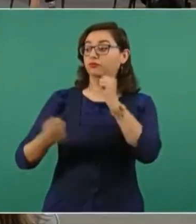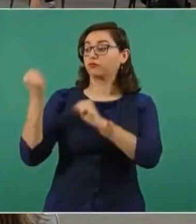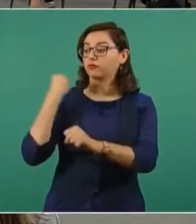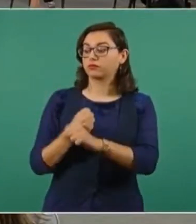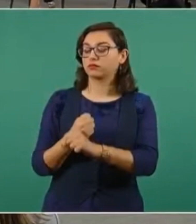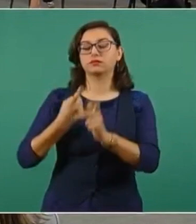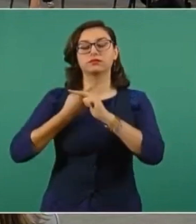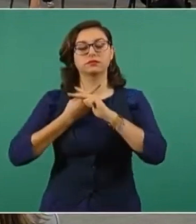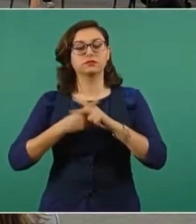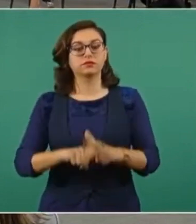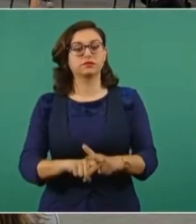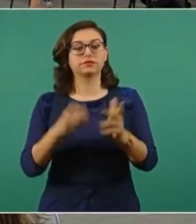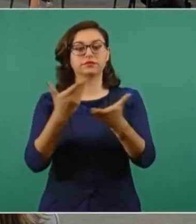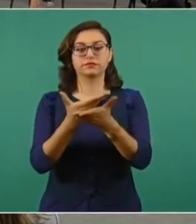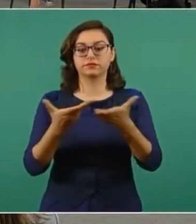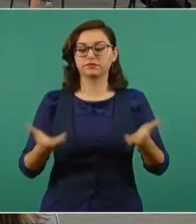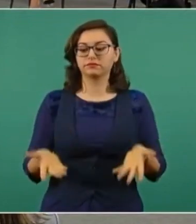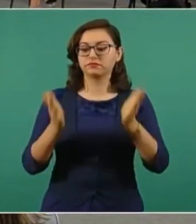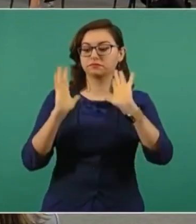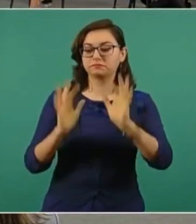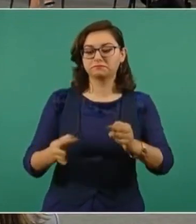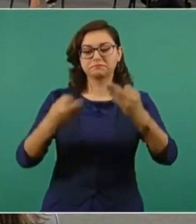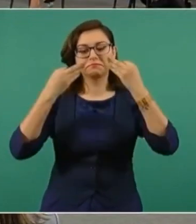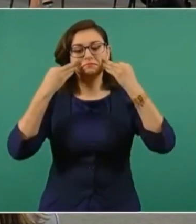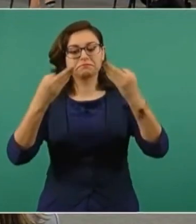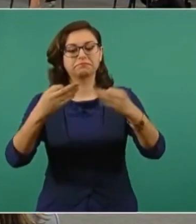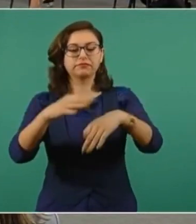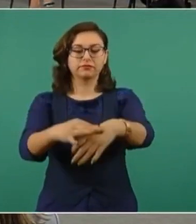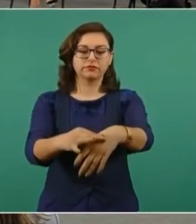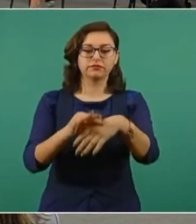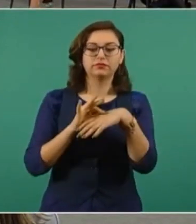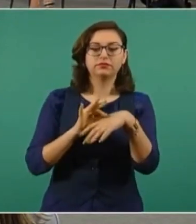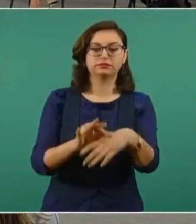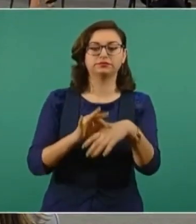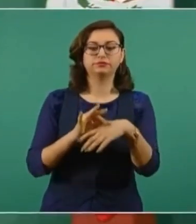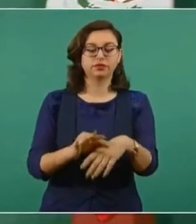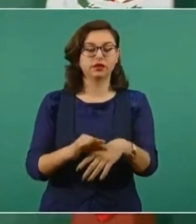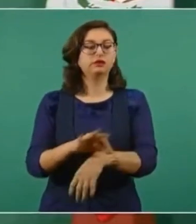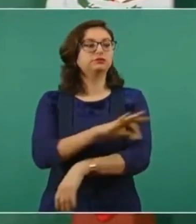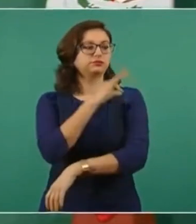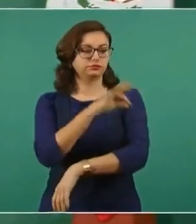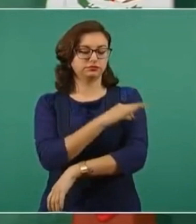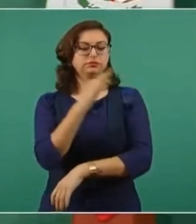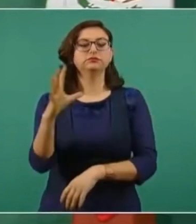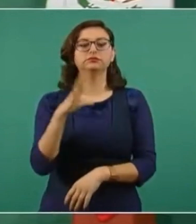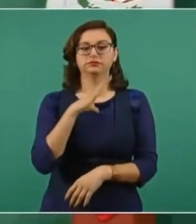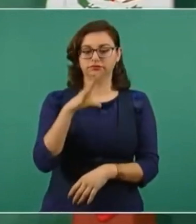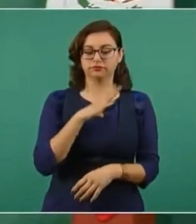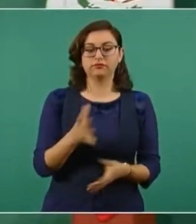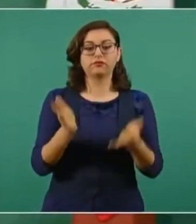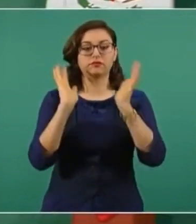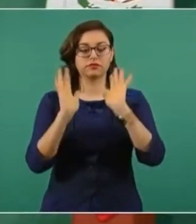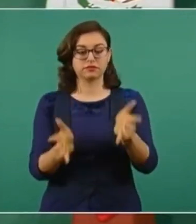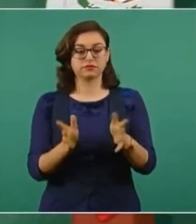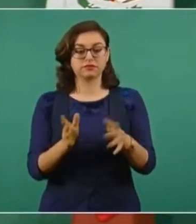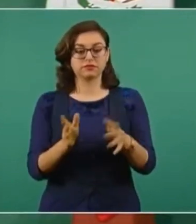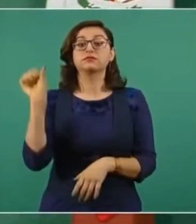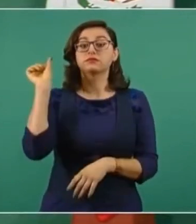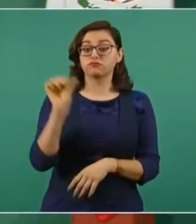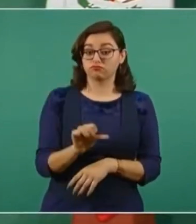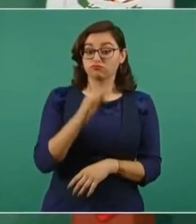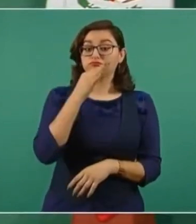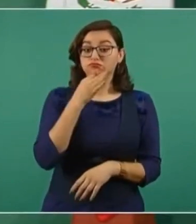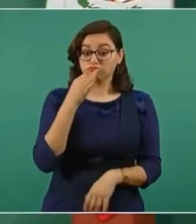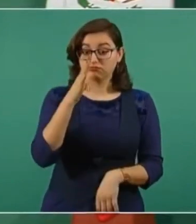se está convirtiendo en una realidad, ya hay frutos, porque hoy se está informando